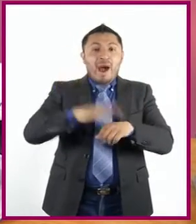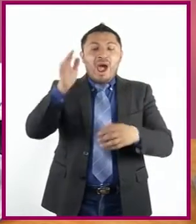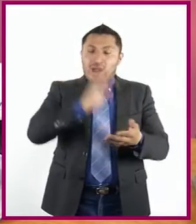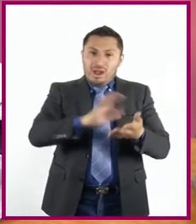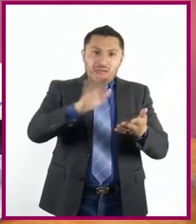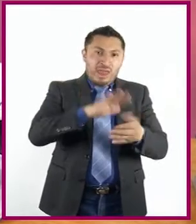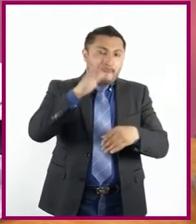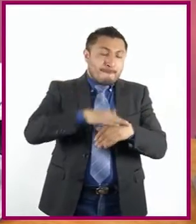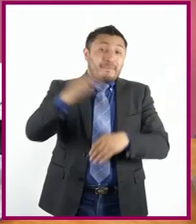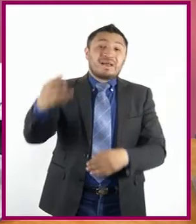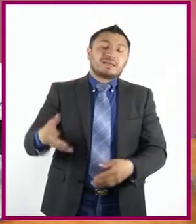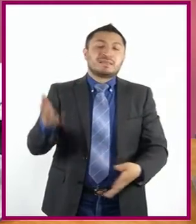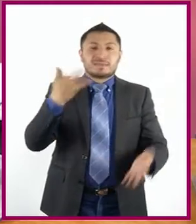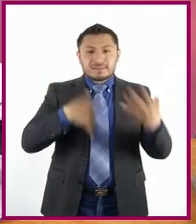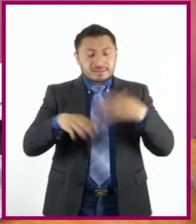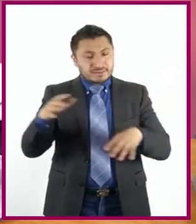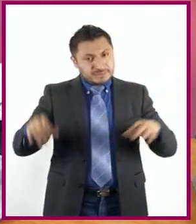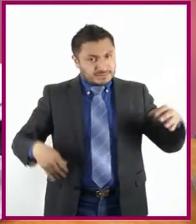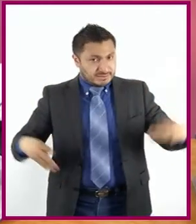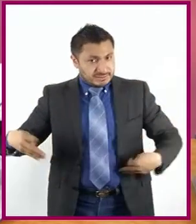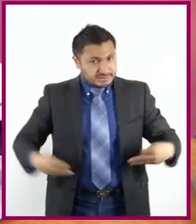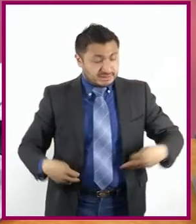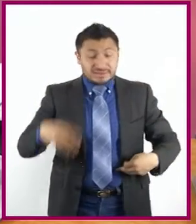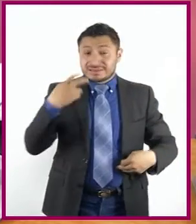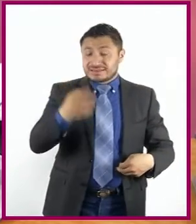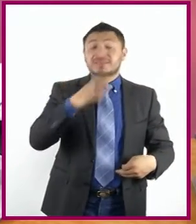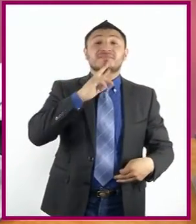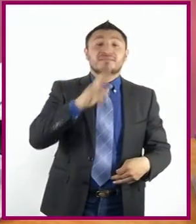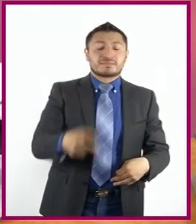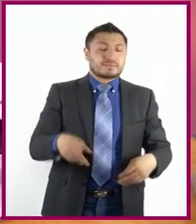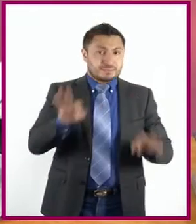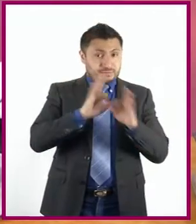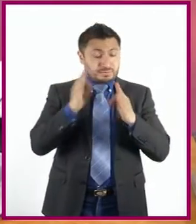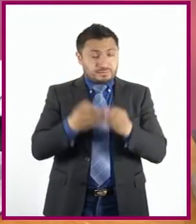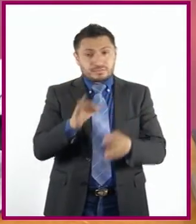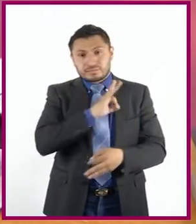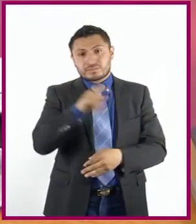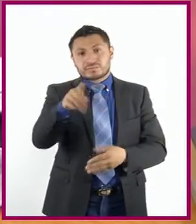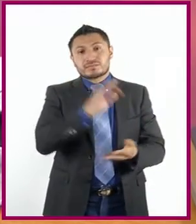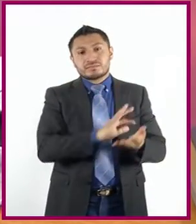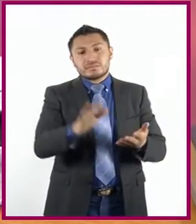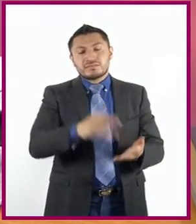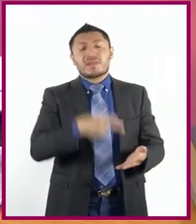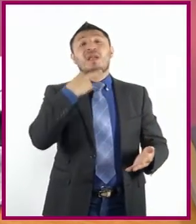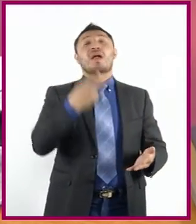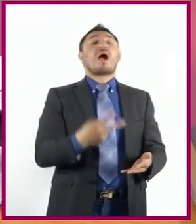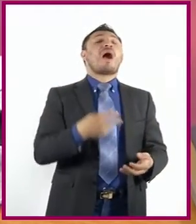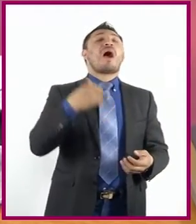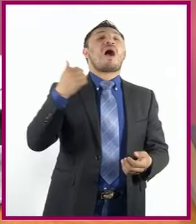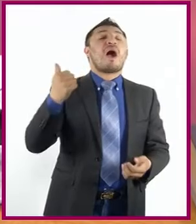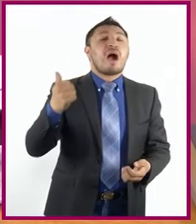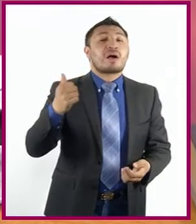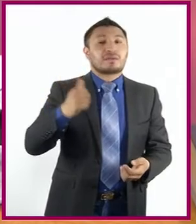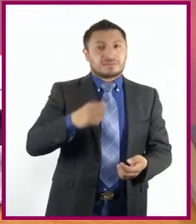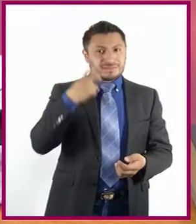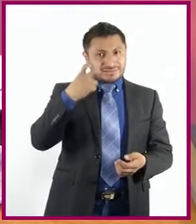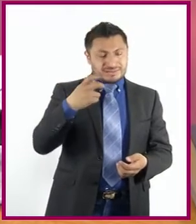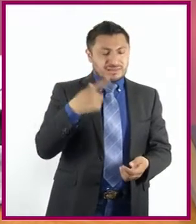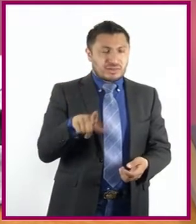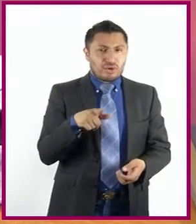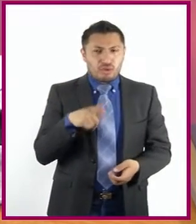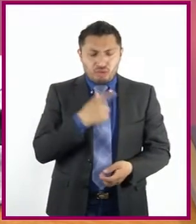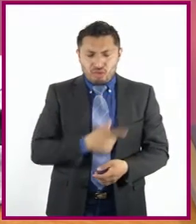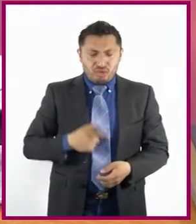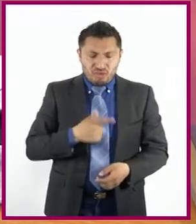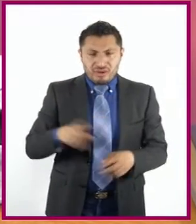leídos. Por eso, es conveniente, la medida de lo posible, que los lean en voz alta. Eso les permitirá disfrutar del